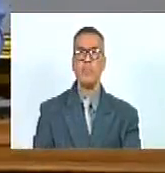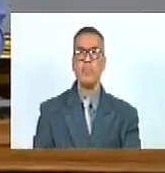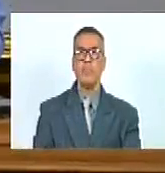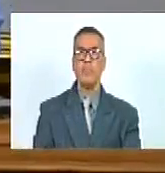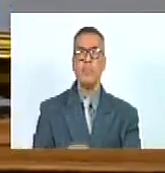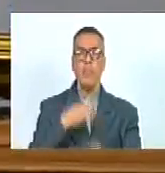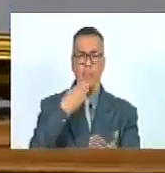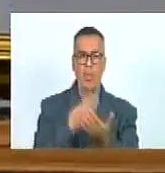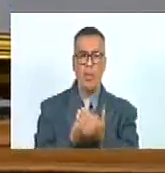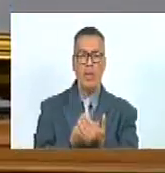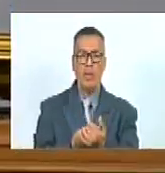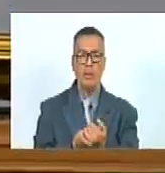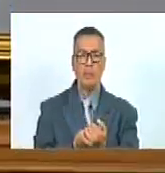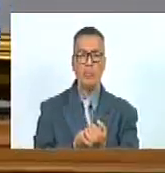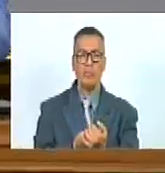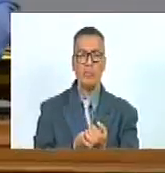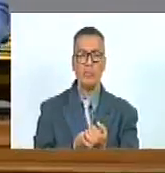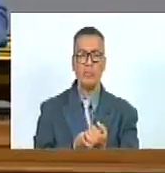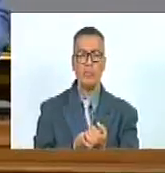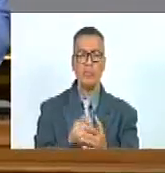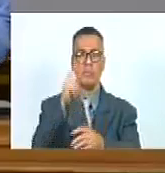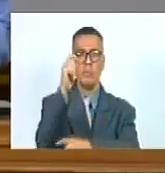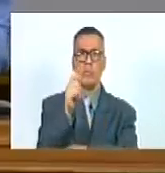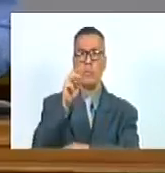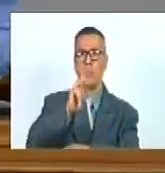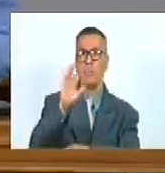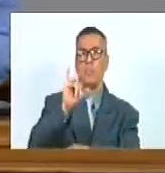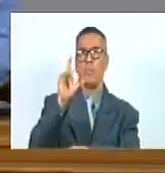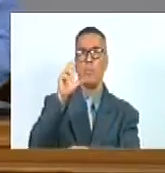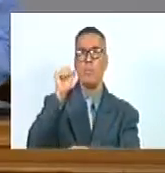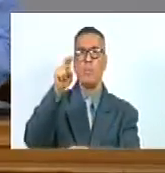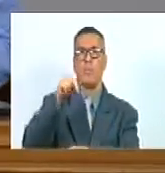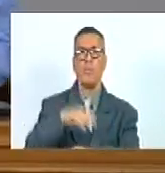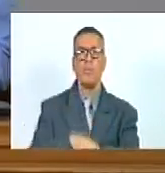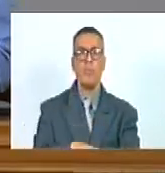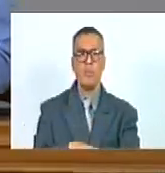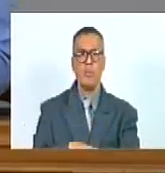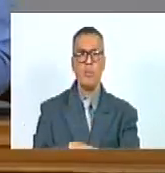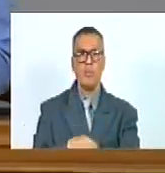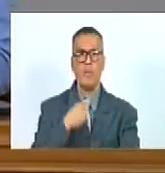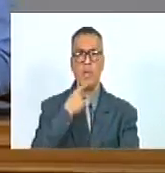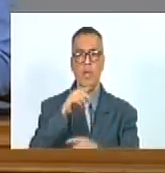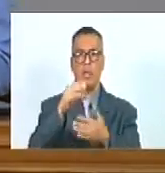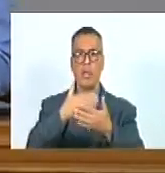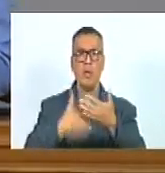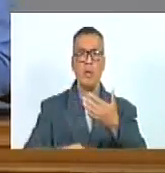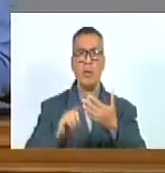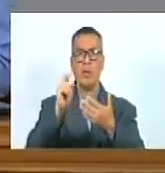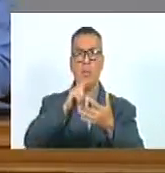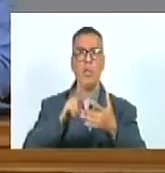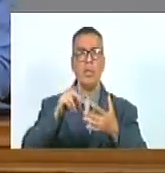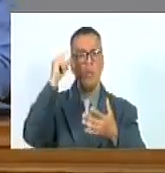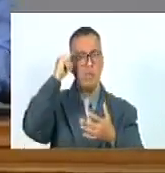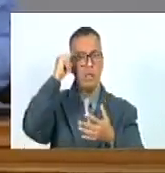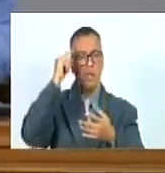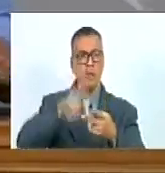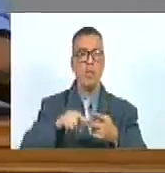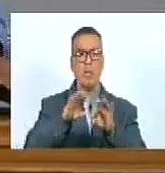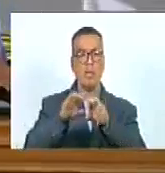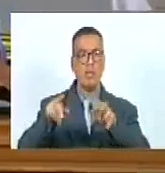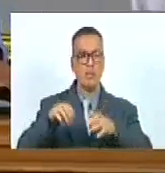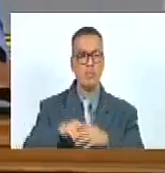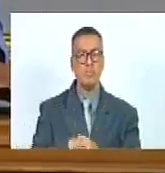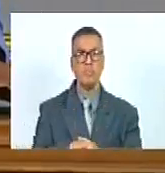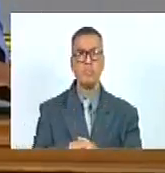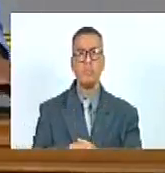gracias diputado William Hill si no se da lectura a la propuesta de orden del día ciudadana secretaria